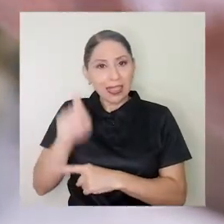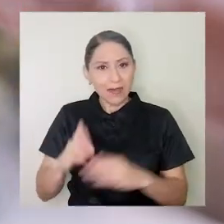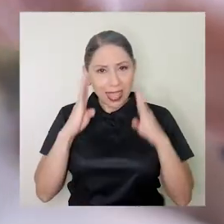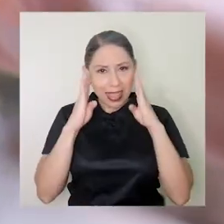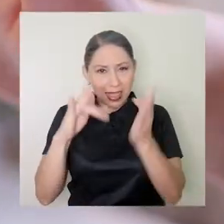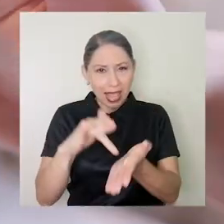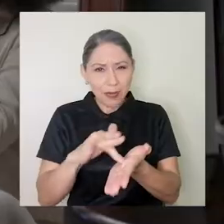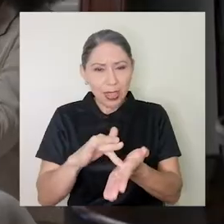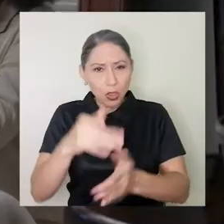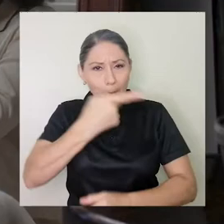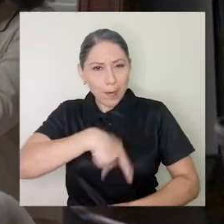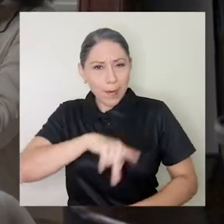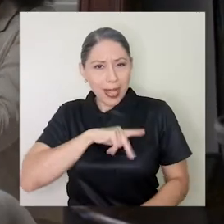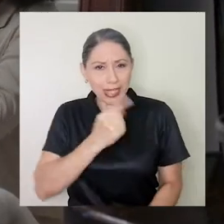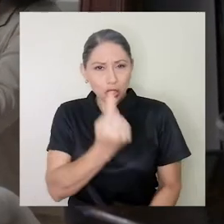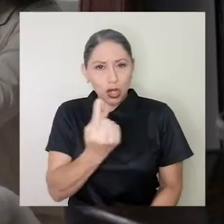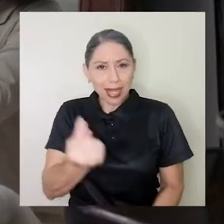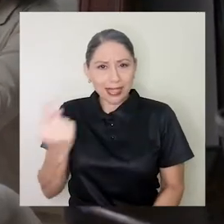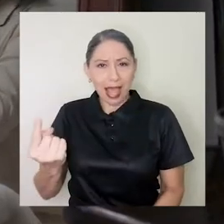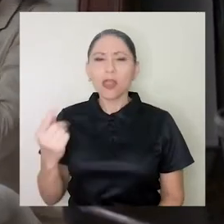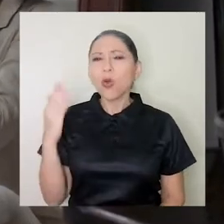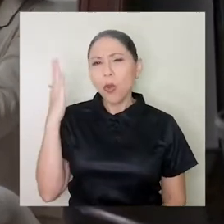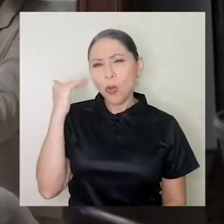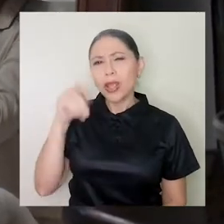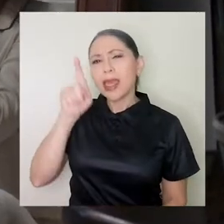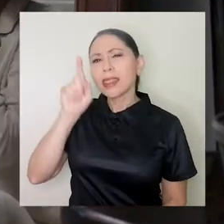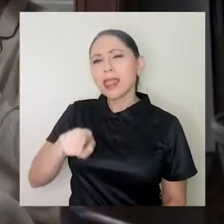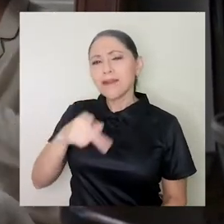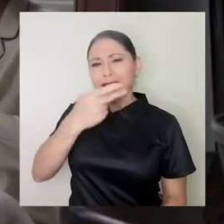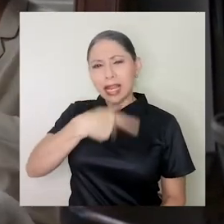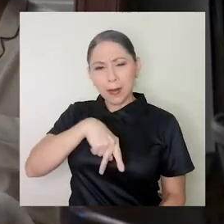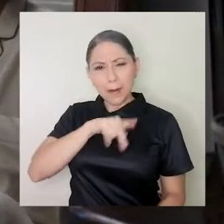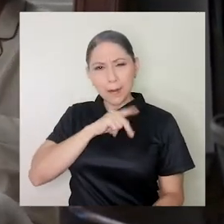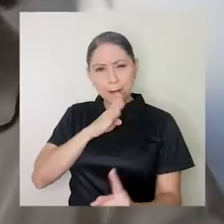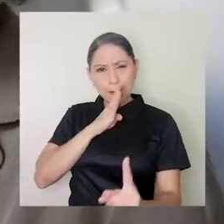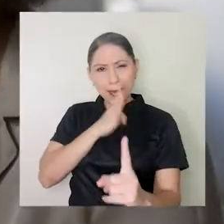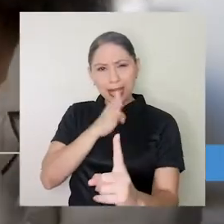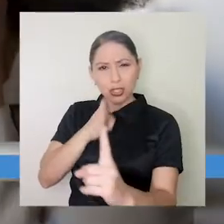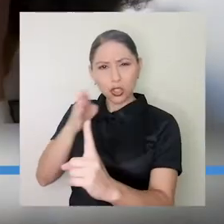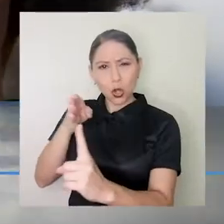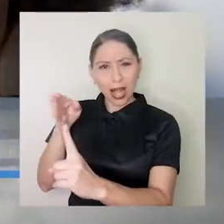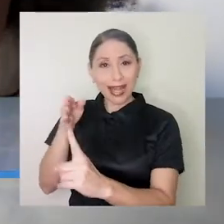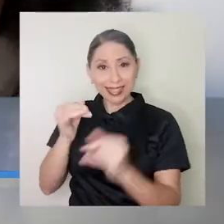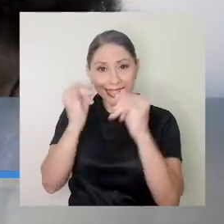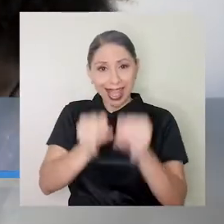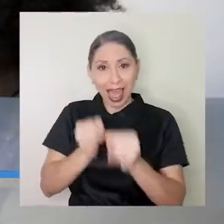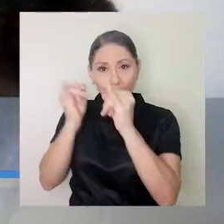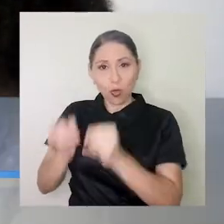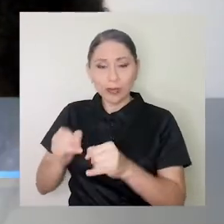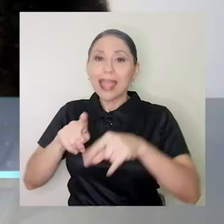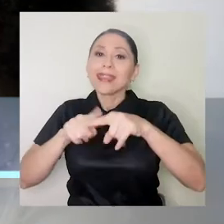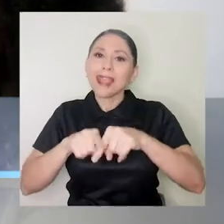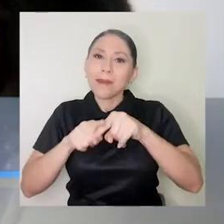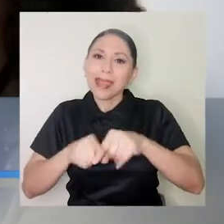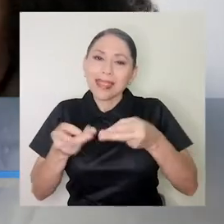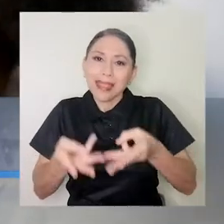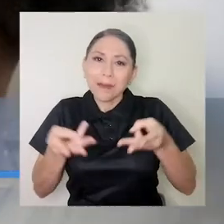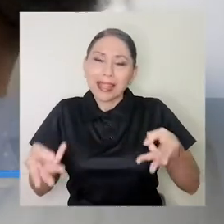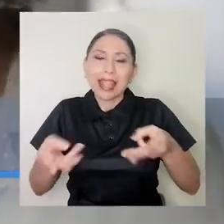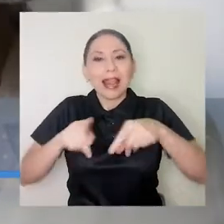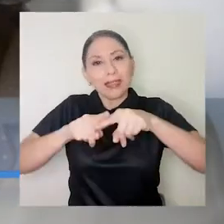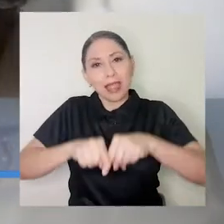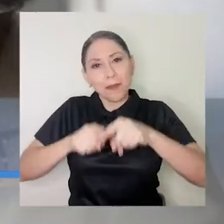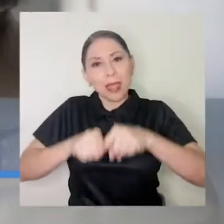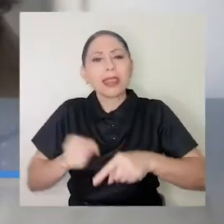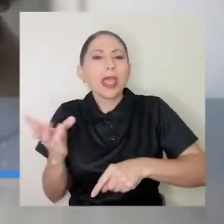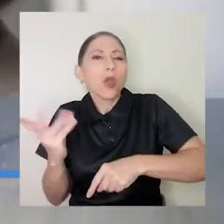personalizado. ¿Por qué el tratamiento debe ser personalizado? Porque depende mucho del material y de la cantidad